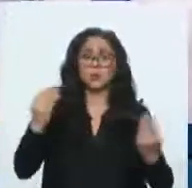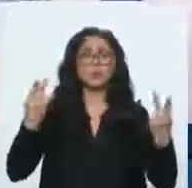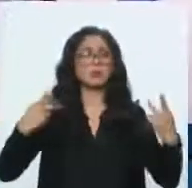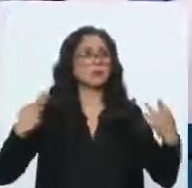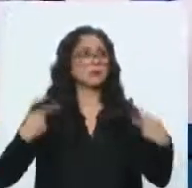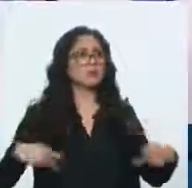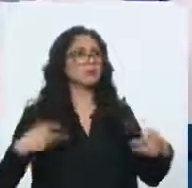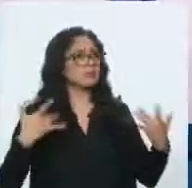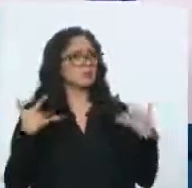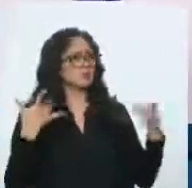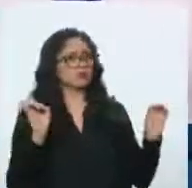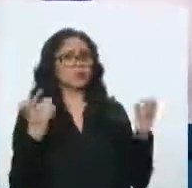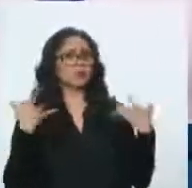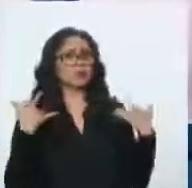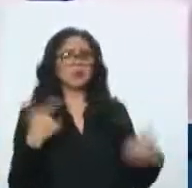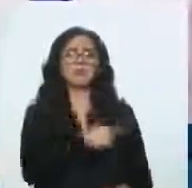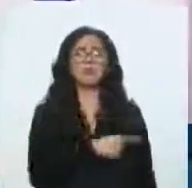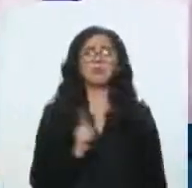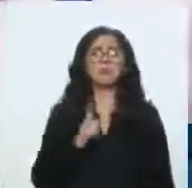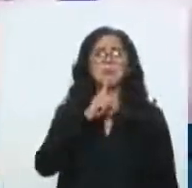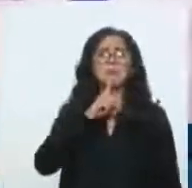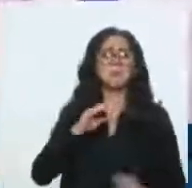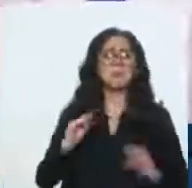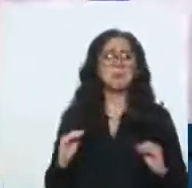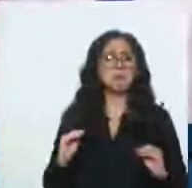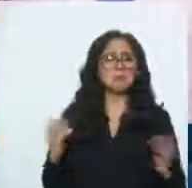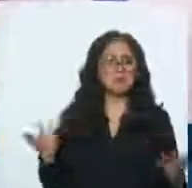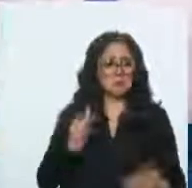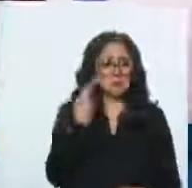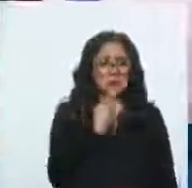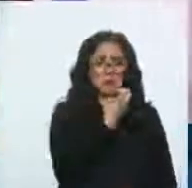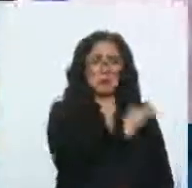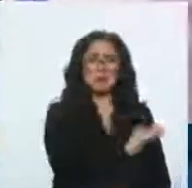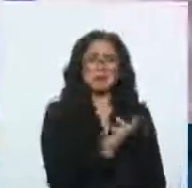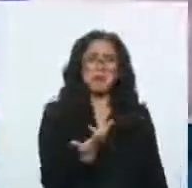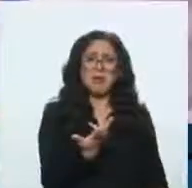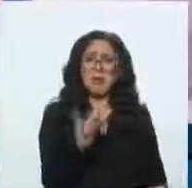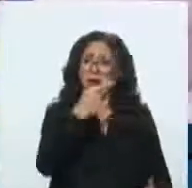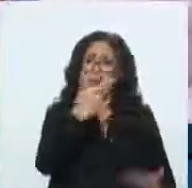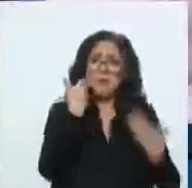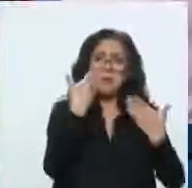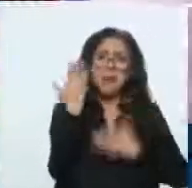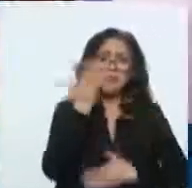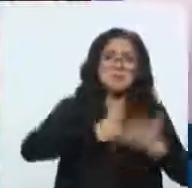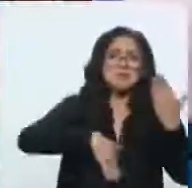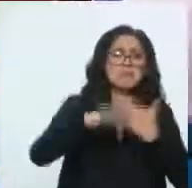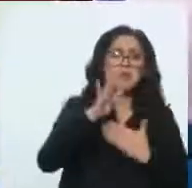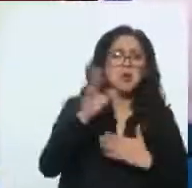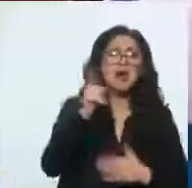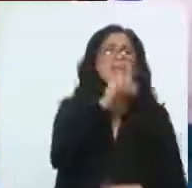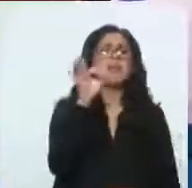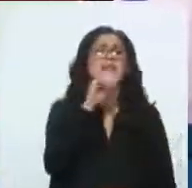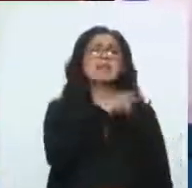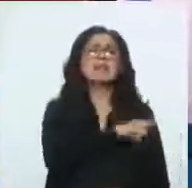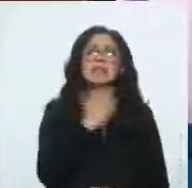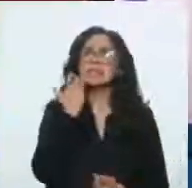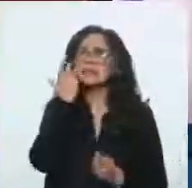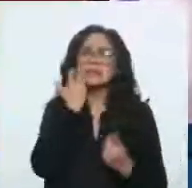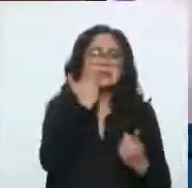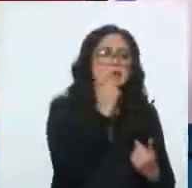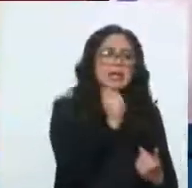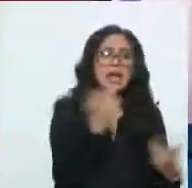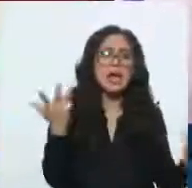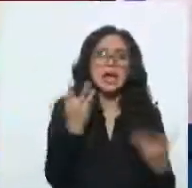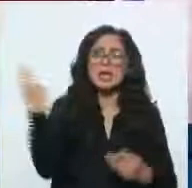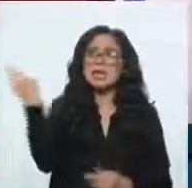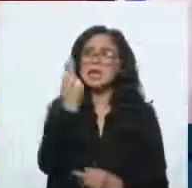intento, pues no gana nada. Yo creo que es una acción un poco desesperada, de querer generar polémica,